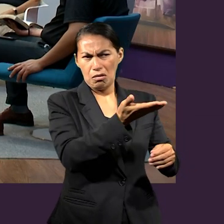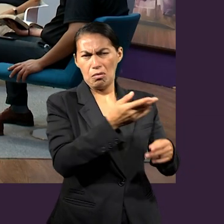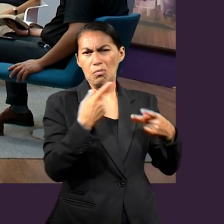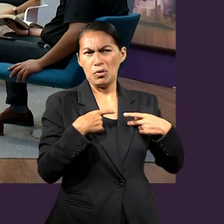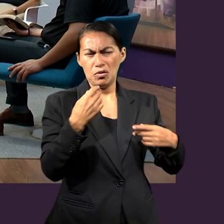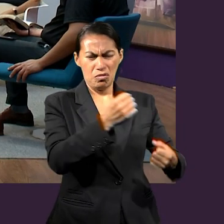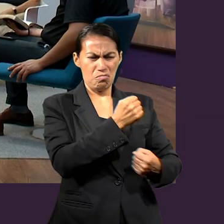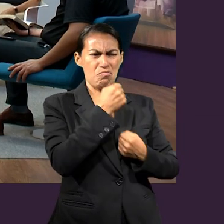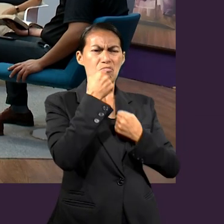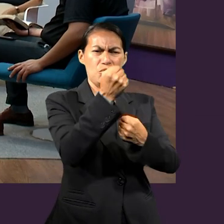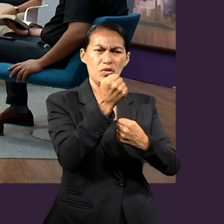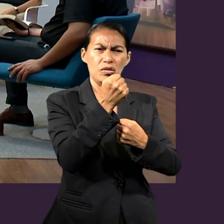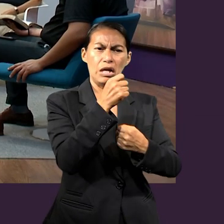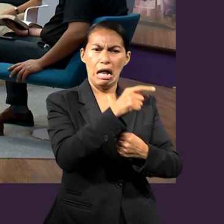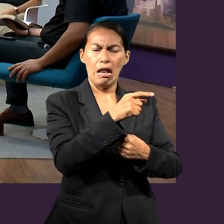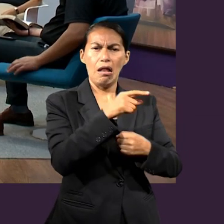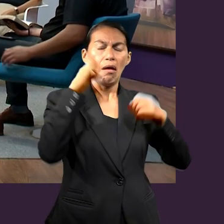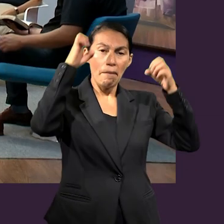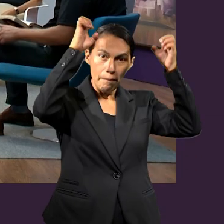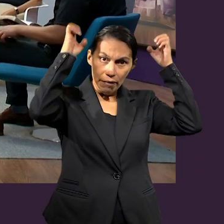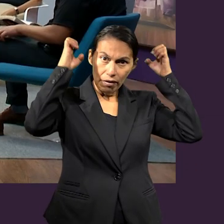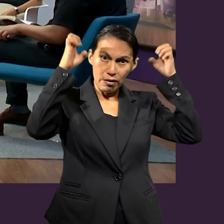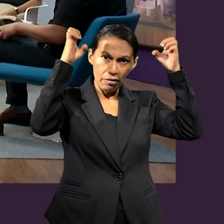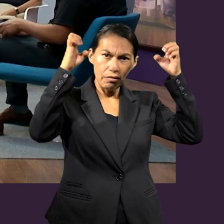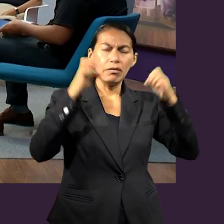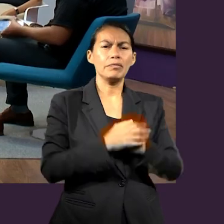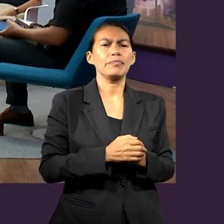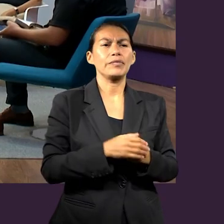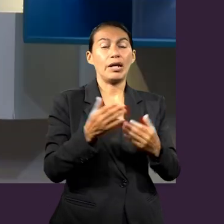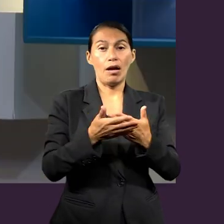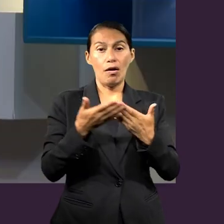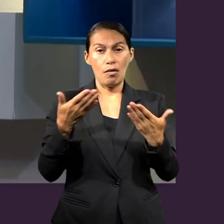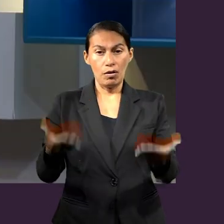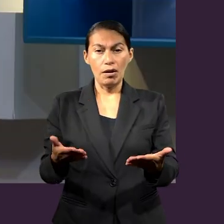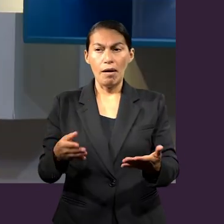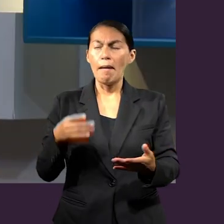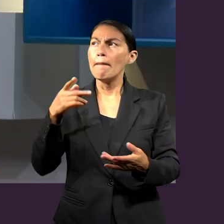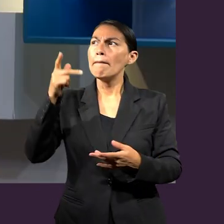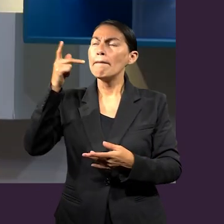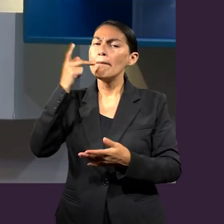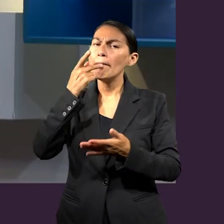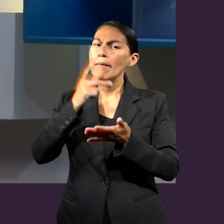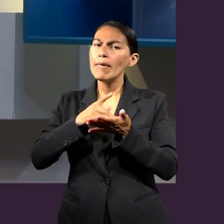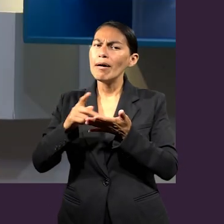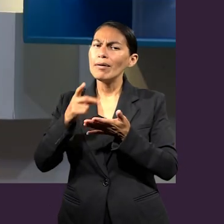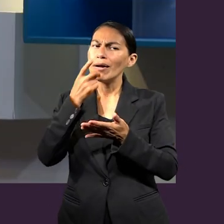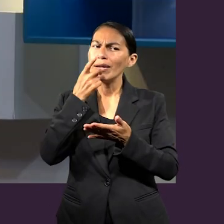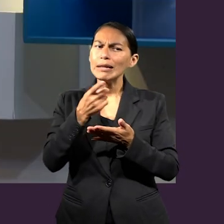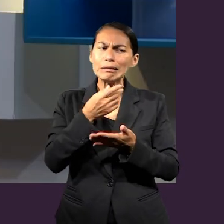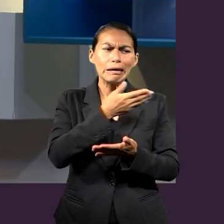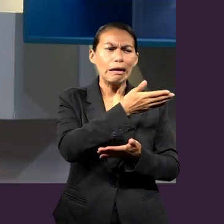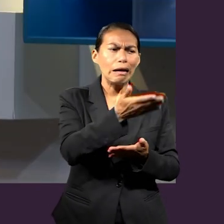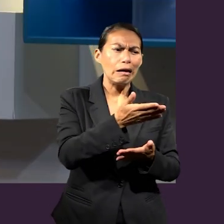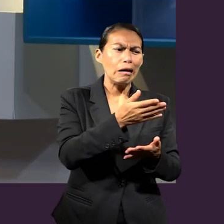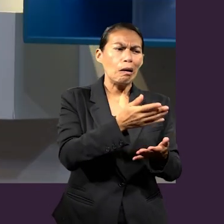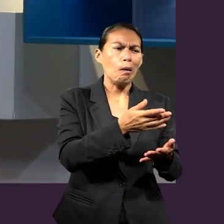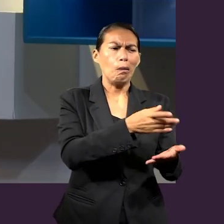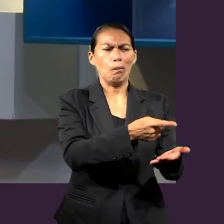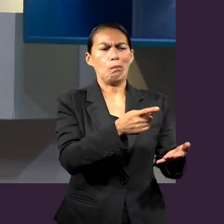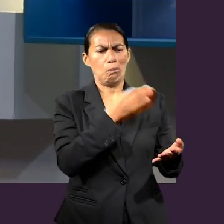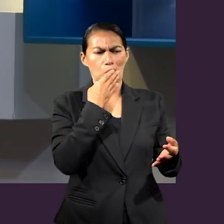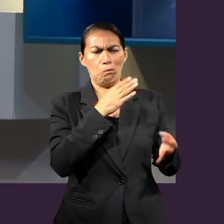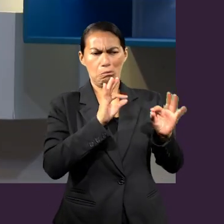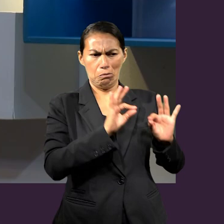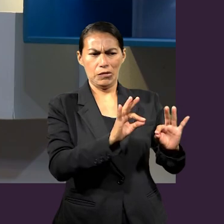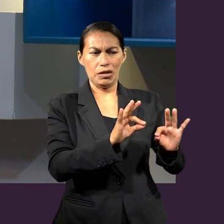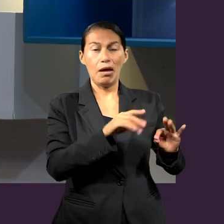tener ciudadanía y tenían al hombre más poderoso del mundo, que era el emperador, ahora Pablo está haciendo una reflexión de que cuánto